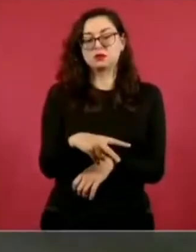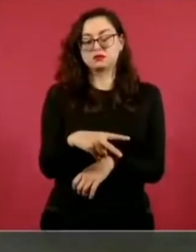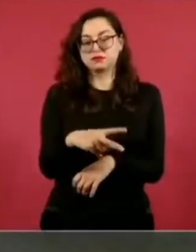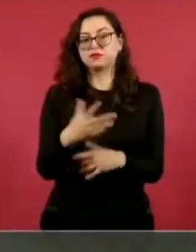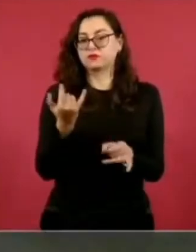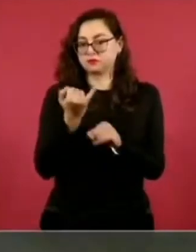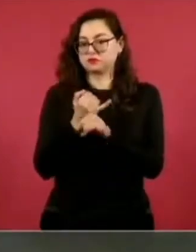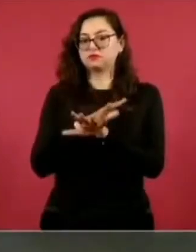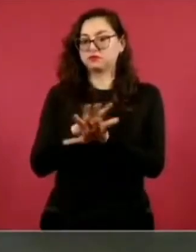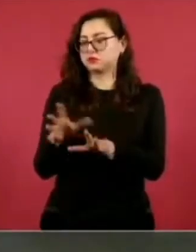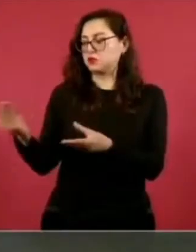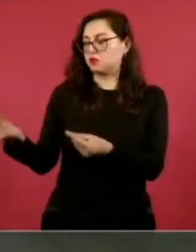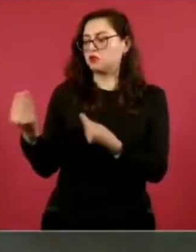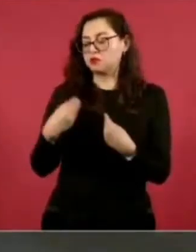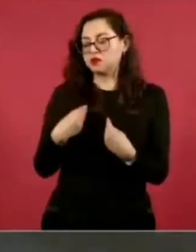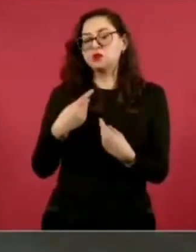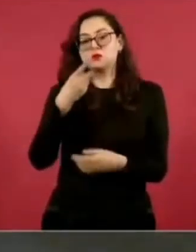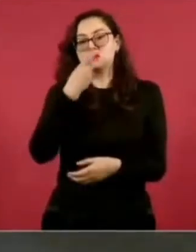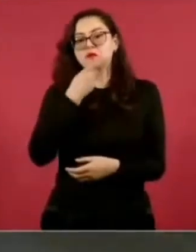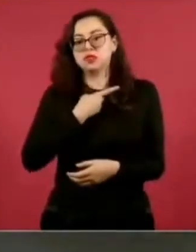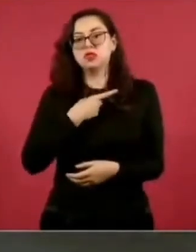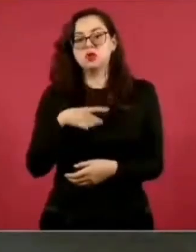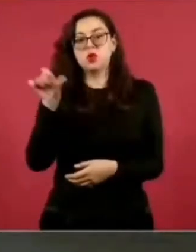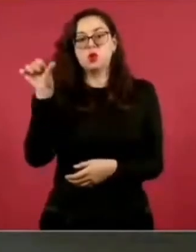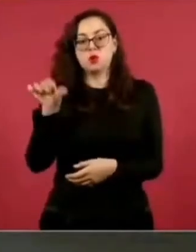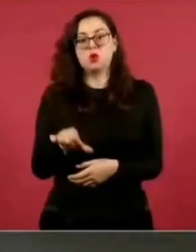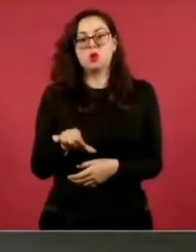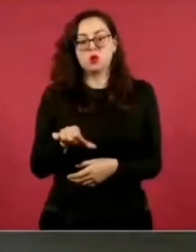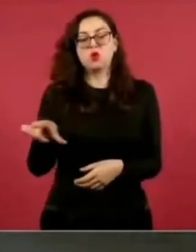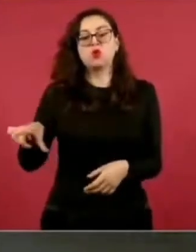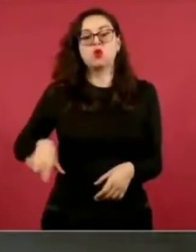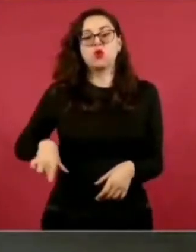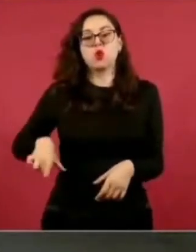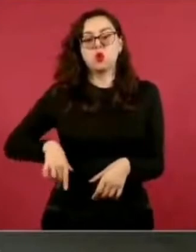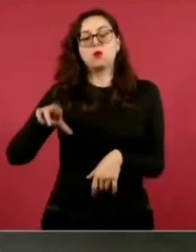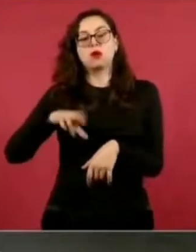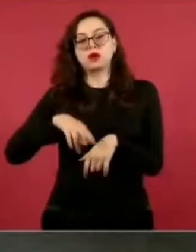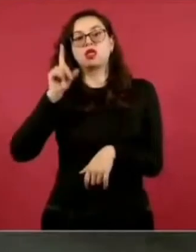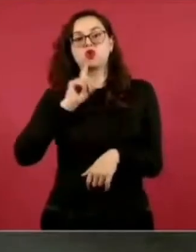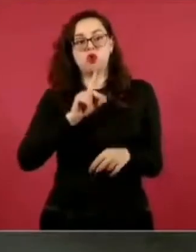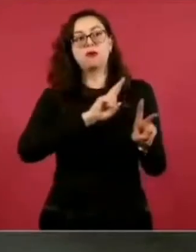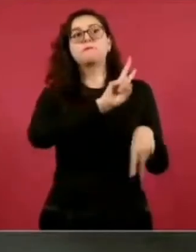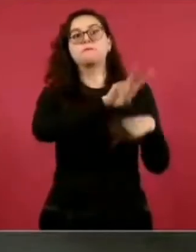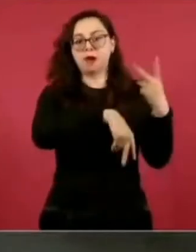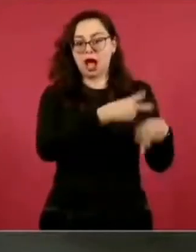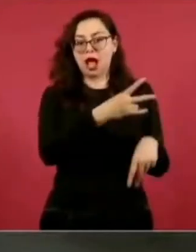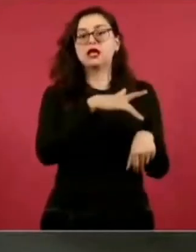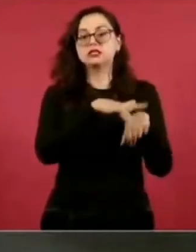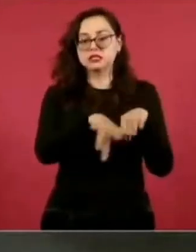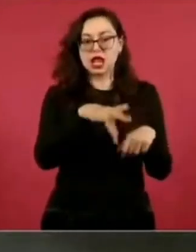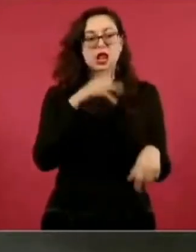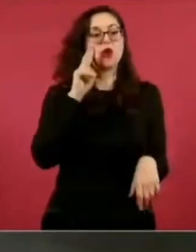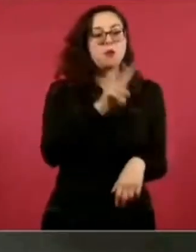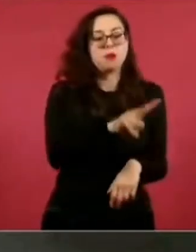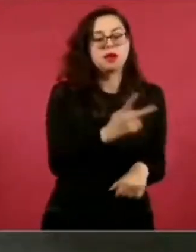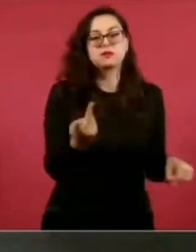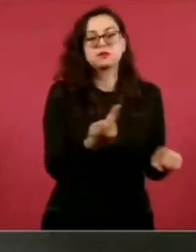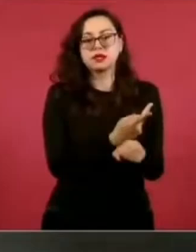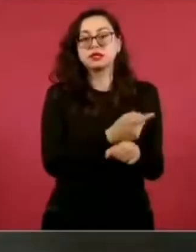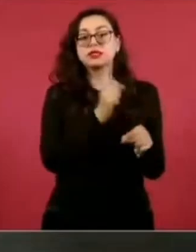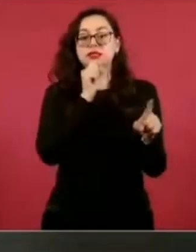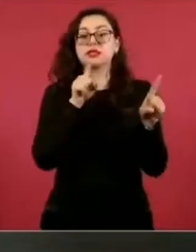información que hoy va a estar, la gobernadora Laura